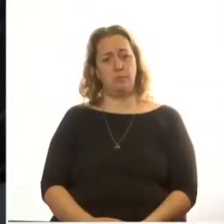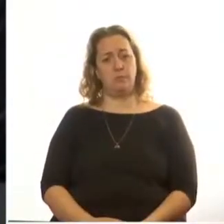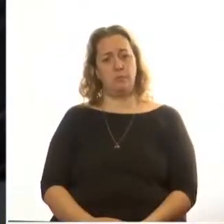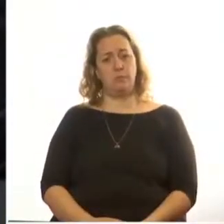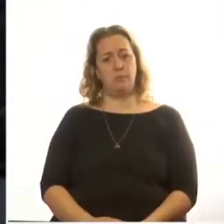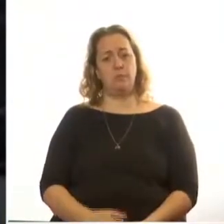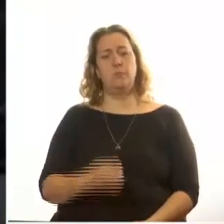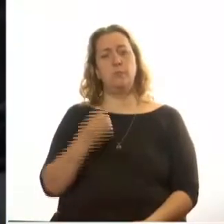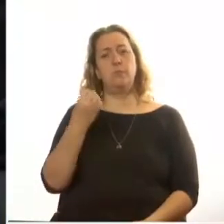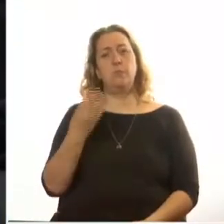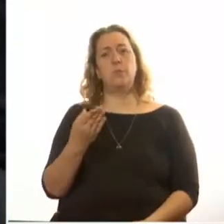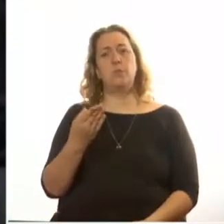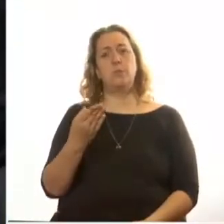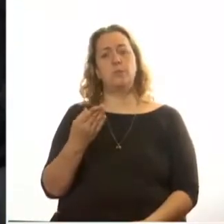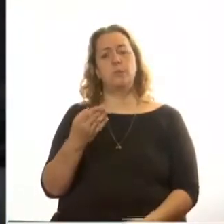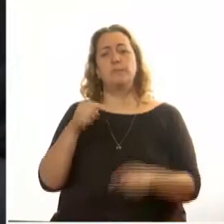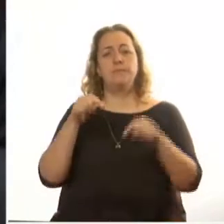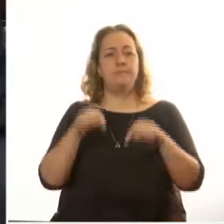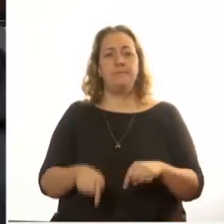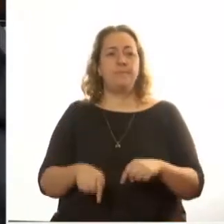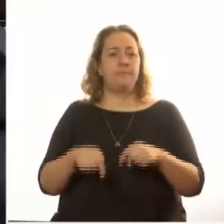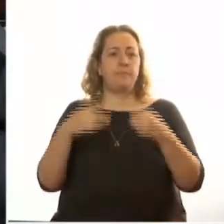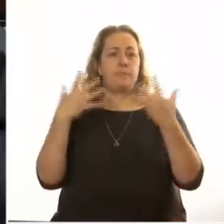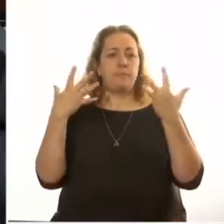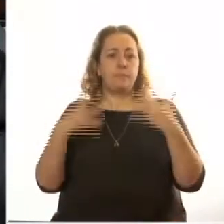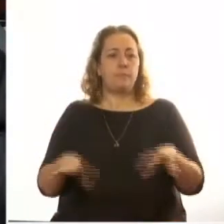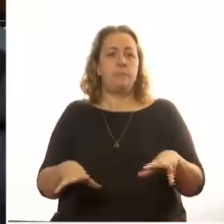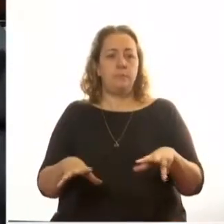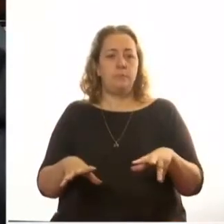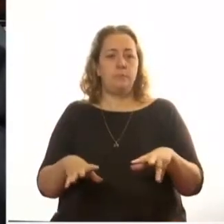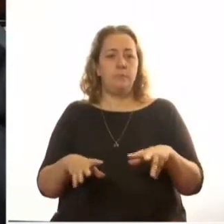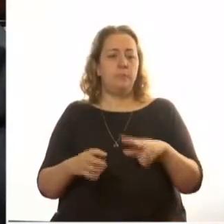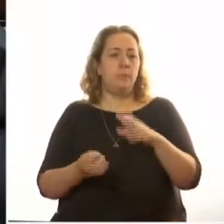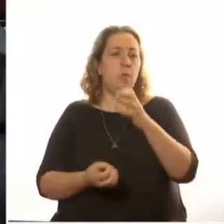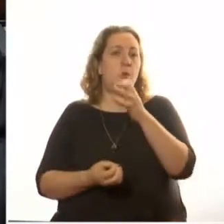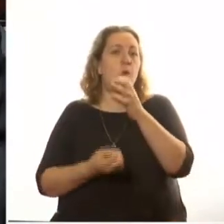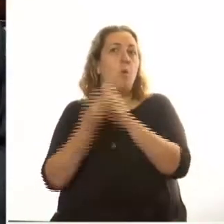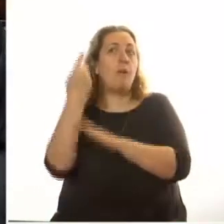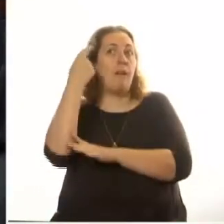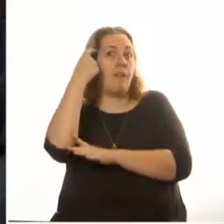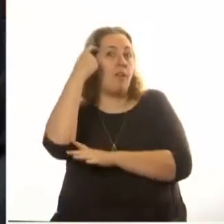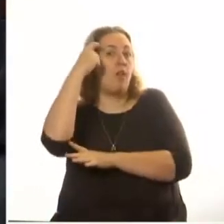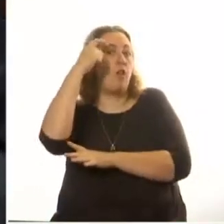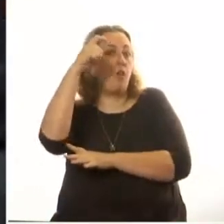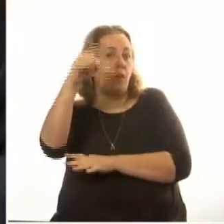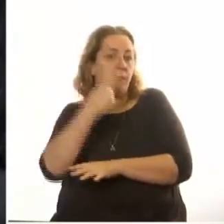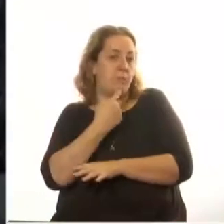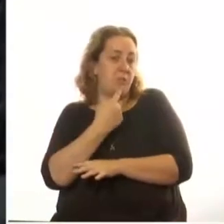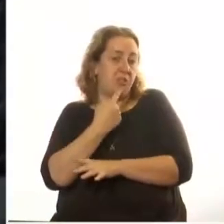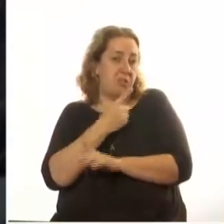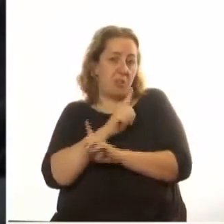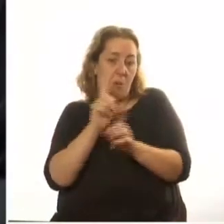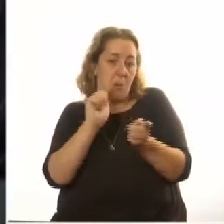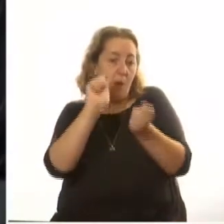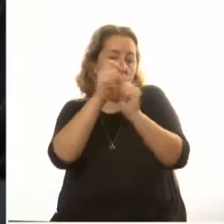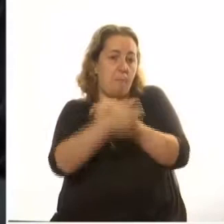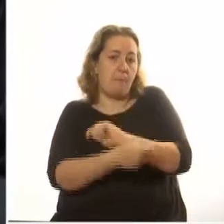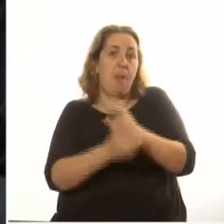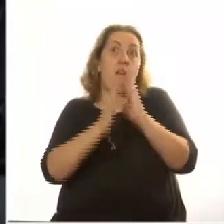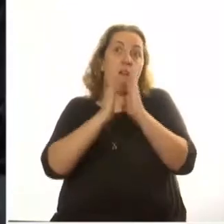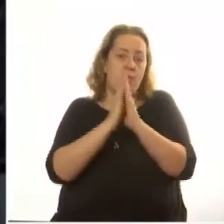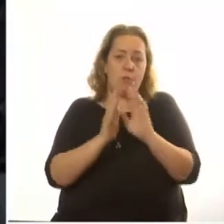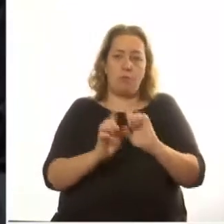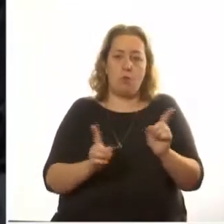Porque acá no le querían hacer imponer una nueva ideología política o cambiar su religión. No,